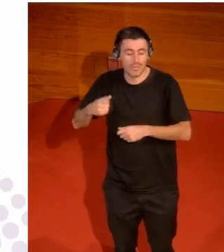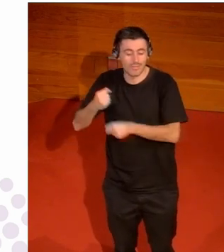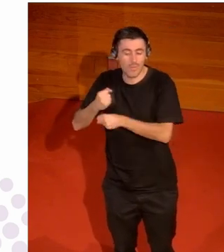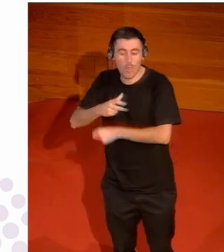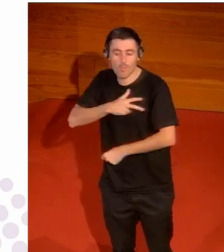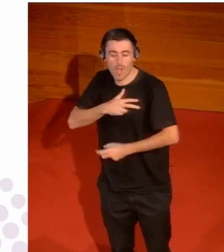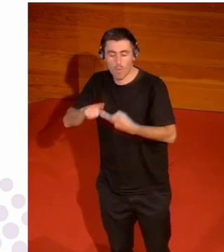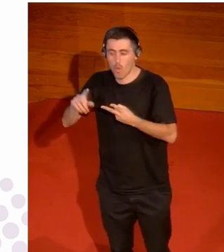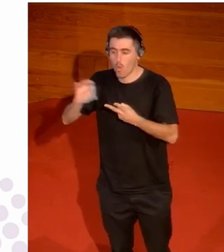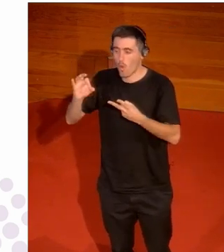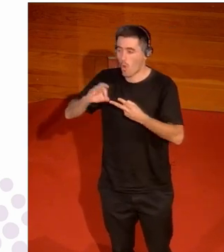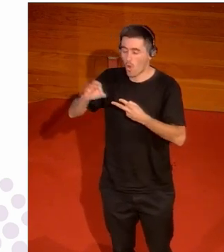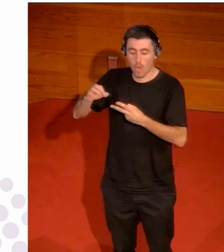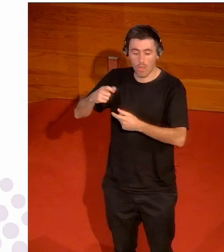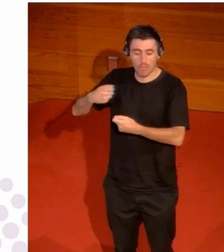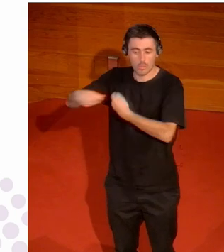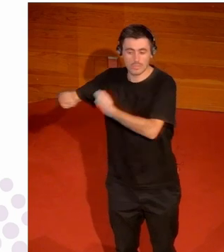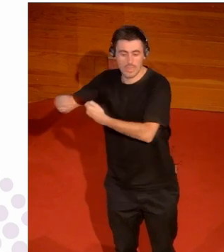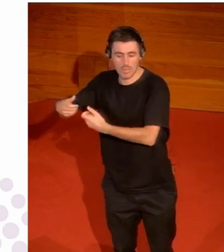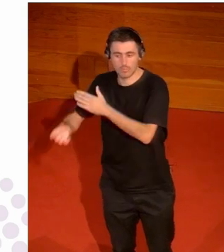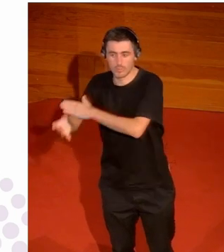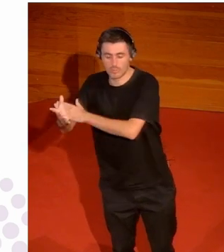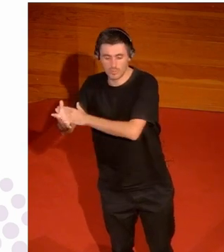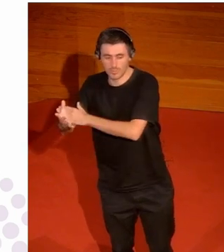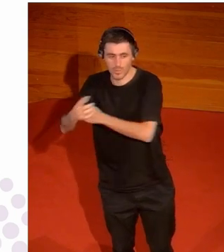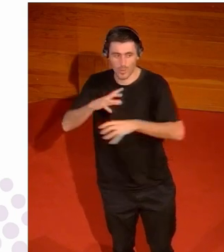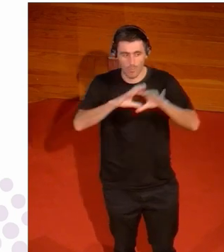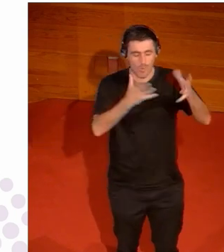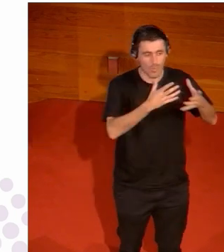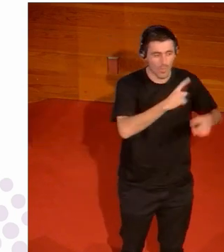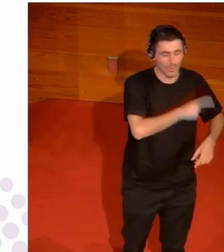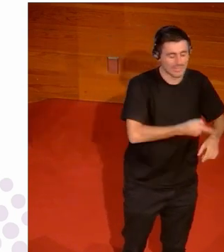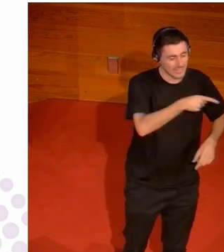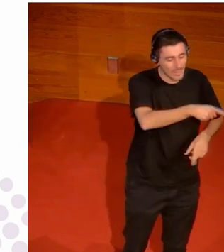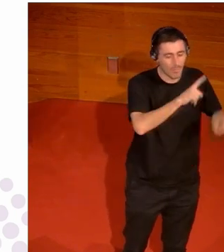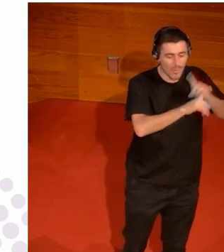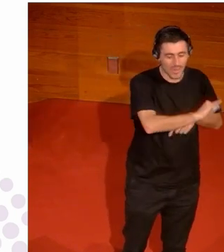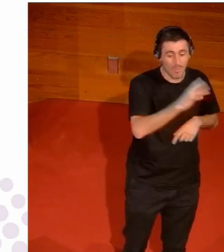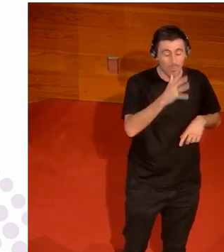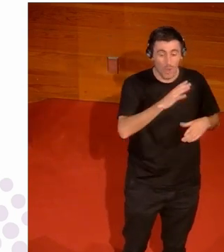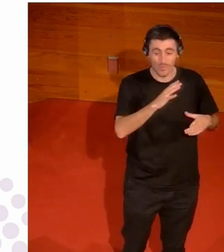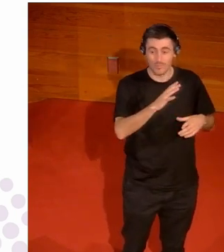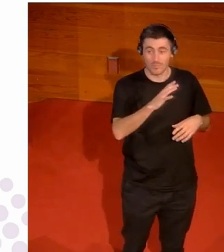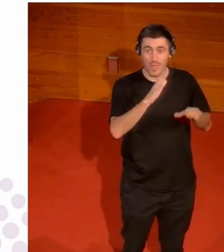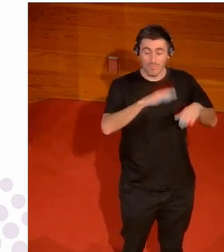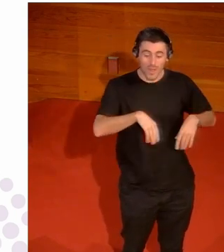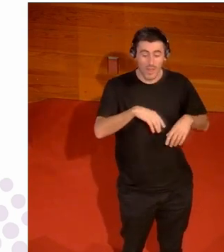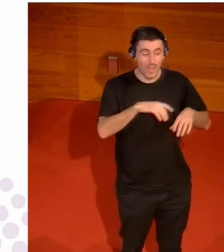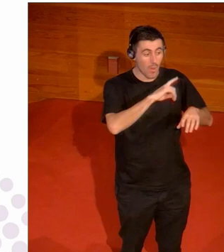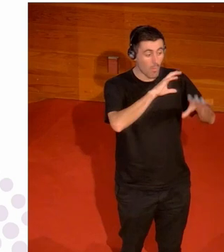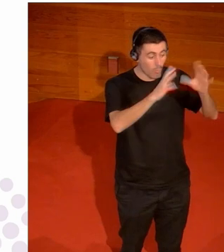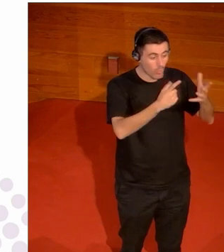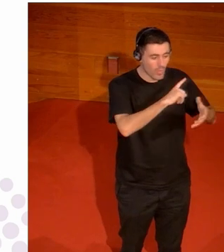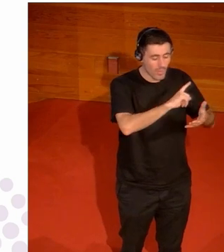comercio que monten no hay ningún problema pero en el mundo del deporte si porque el deporte ha segregado históricamente por peso y por